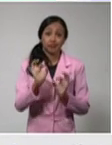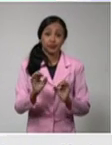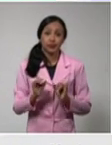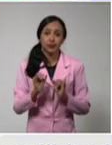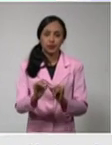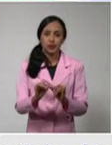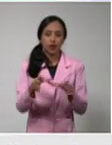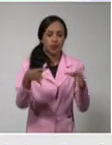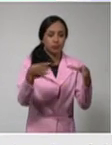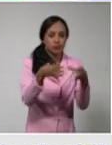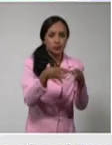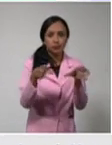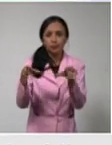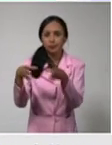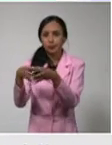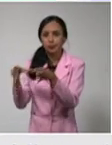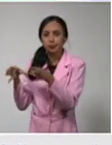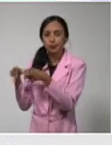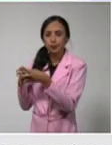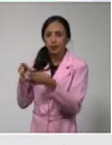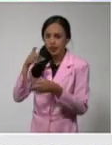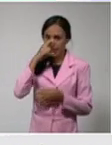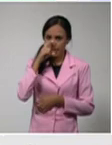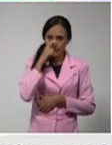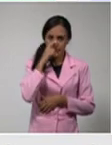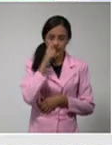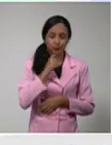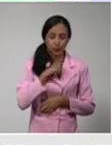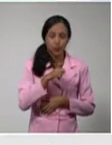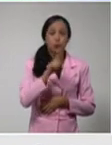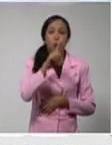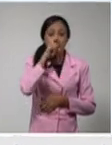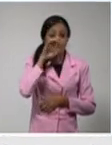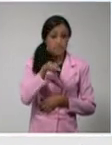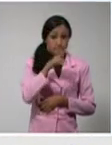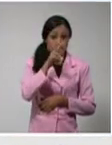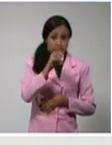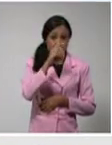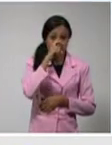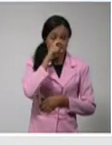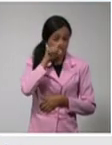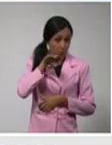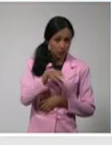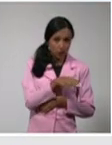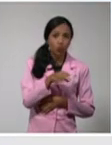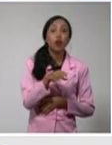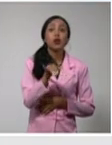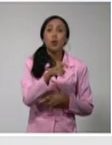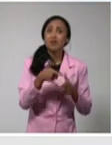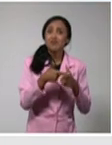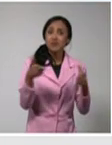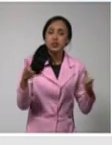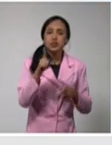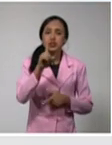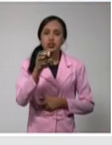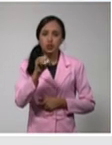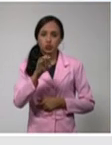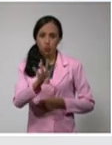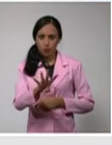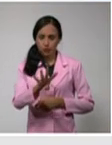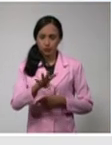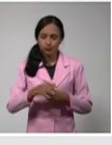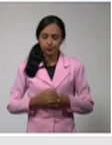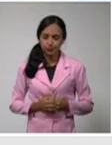de edades menores de 20 años, nuevamente una cifra elevada, 104. Estamos